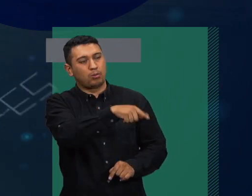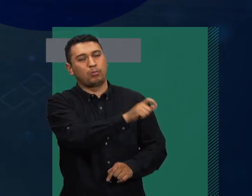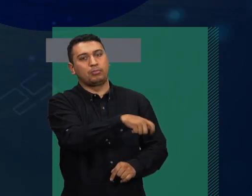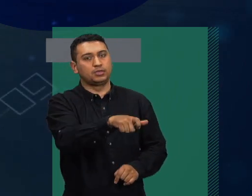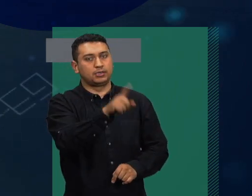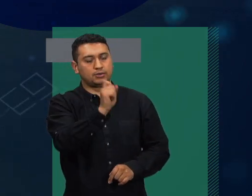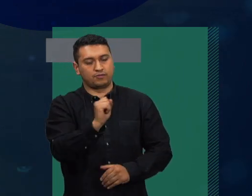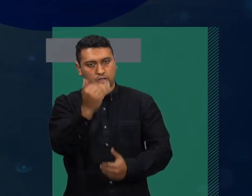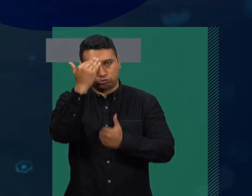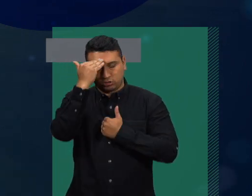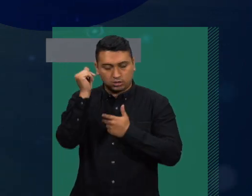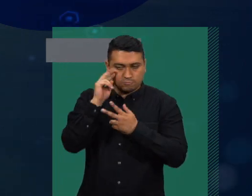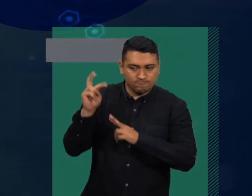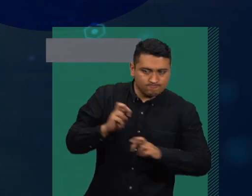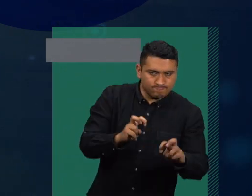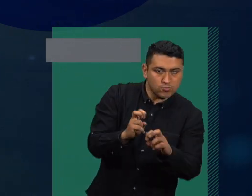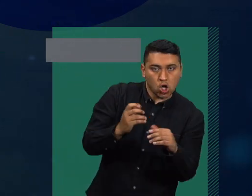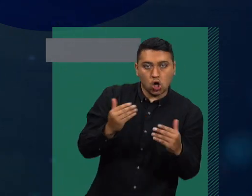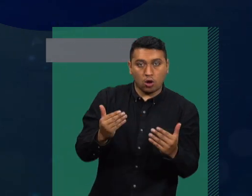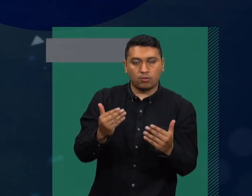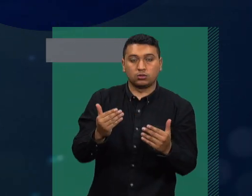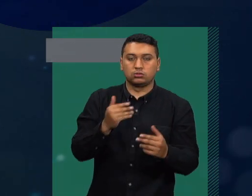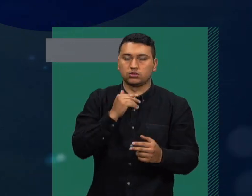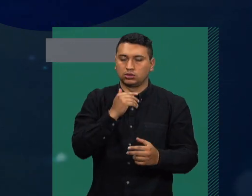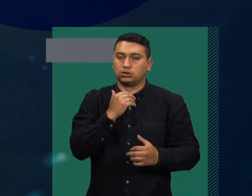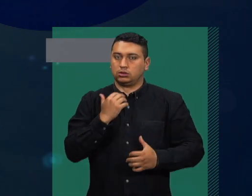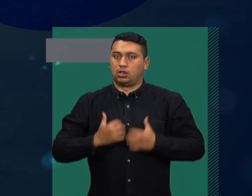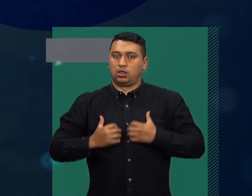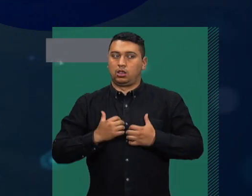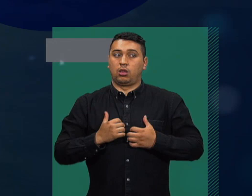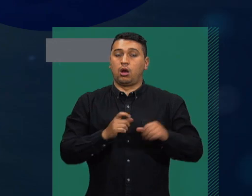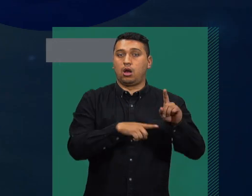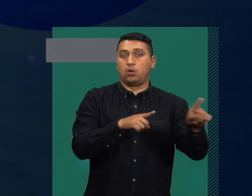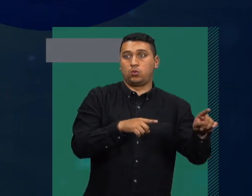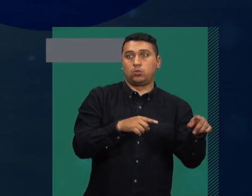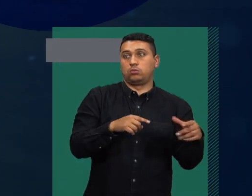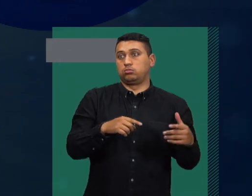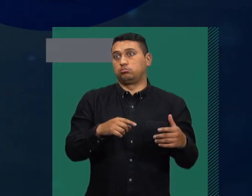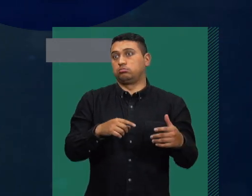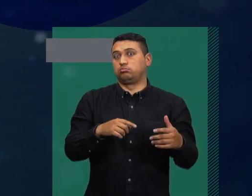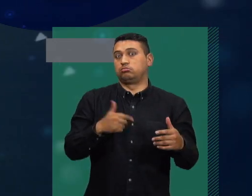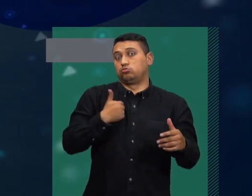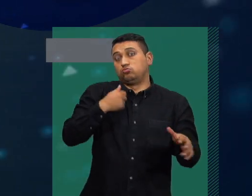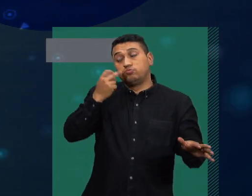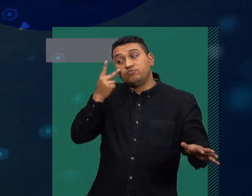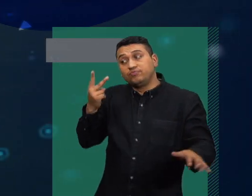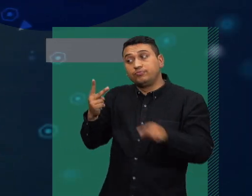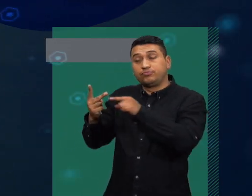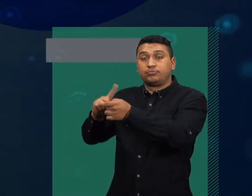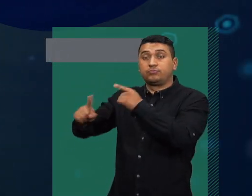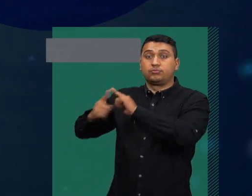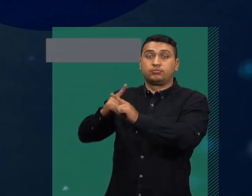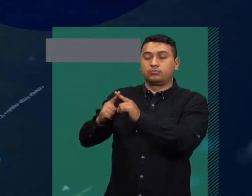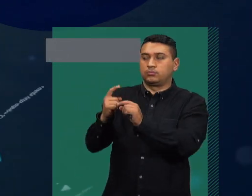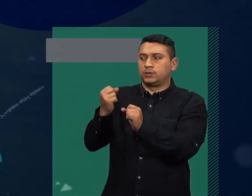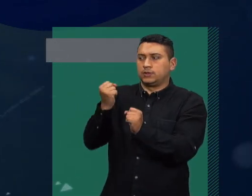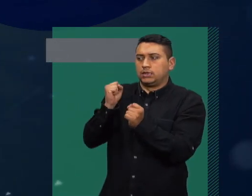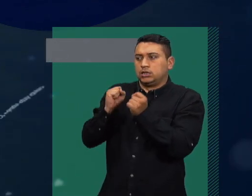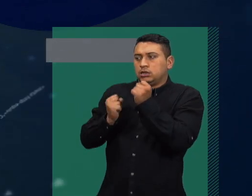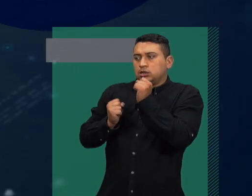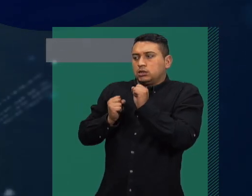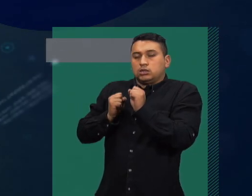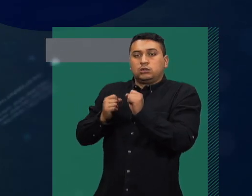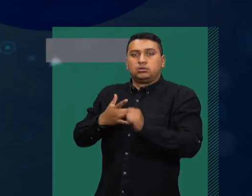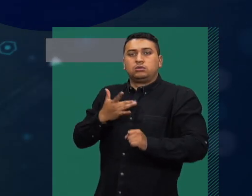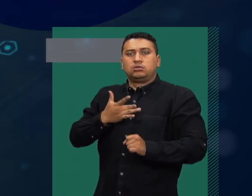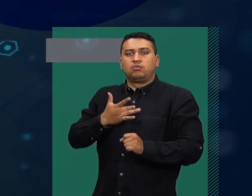abordarla. Entonces, me da miedo y porque lo sé porque se lo he visto a amigos, que lean la ansiedad como